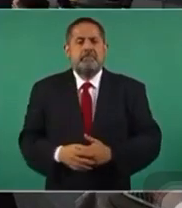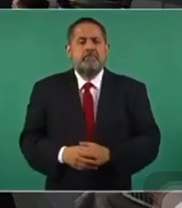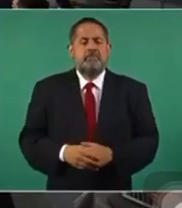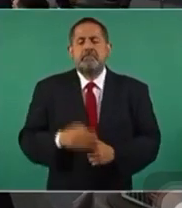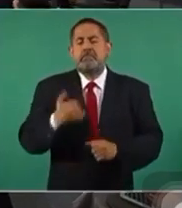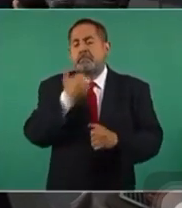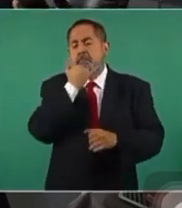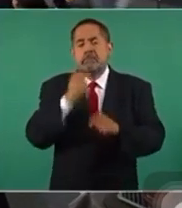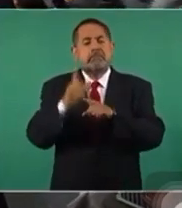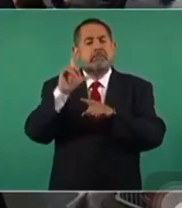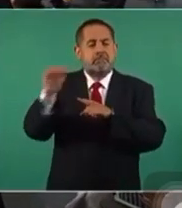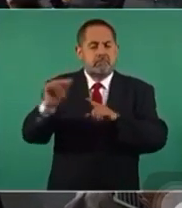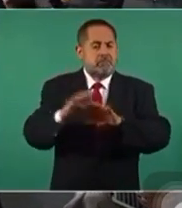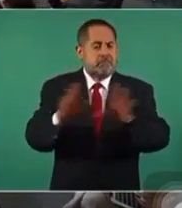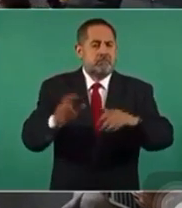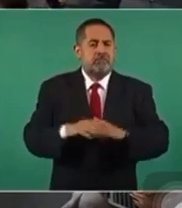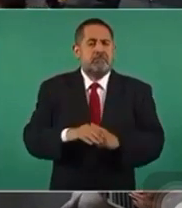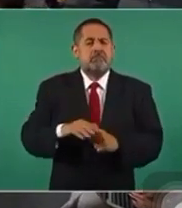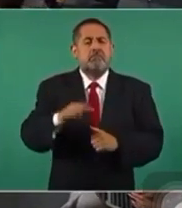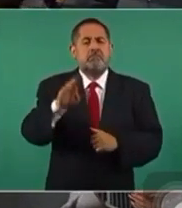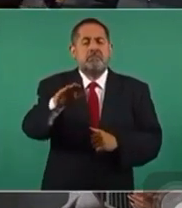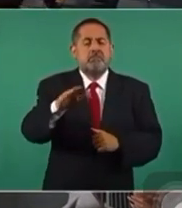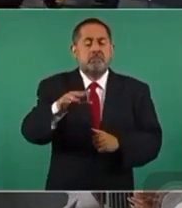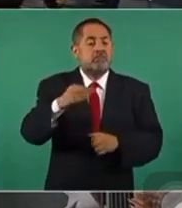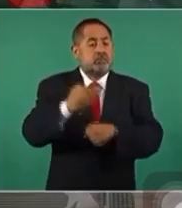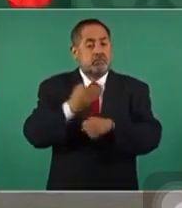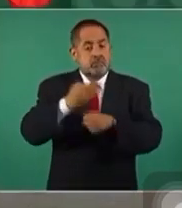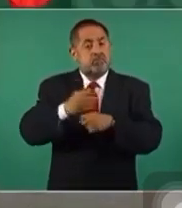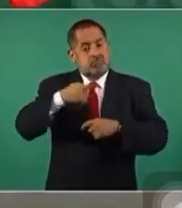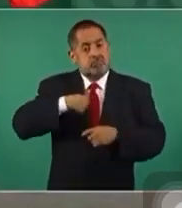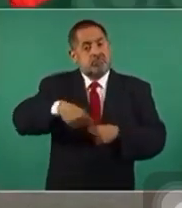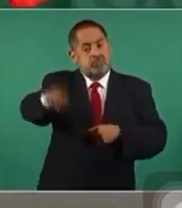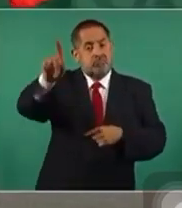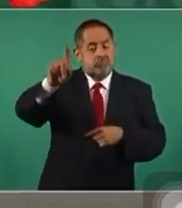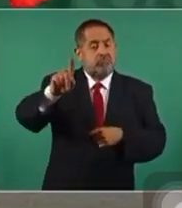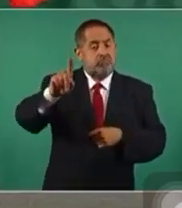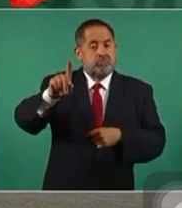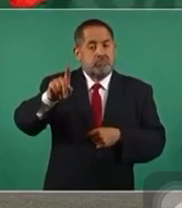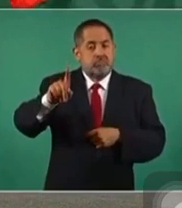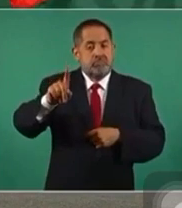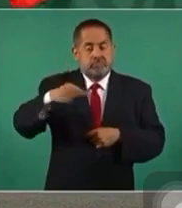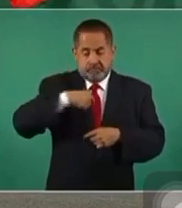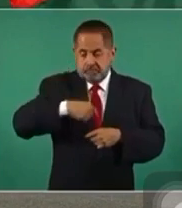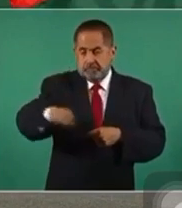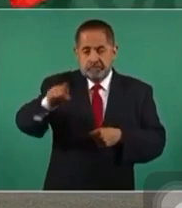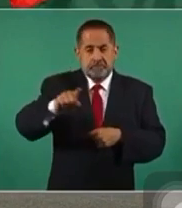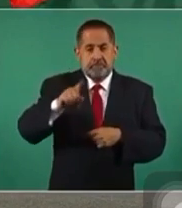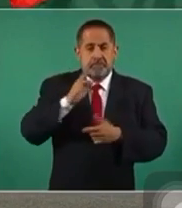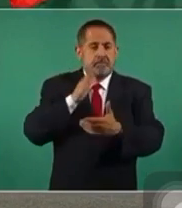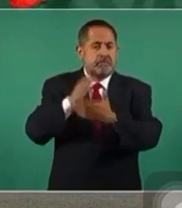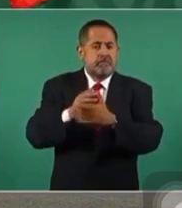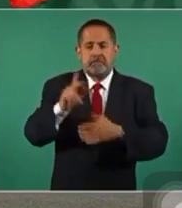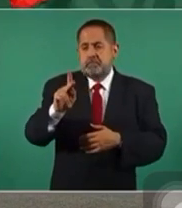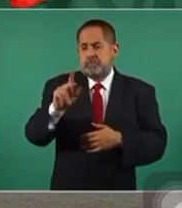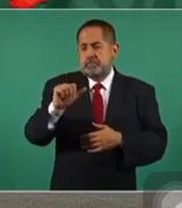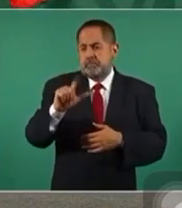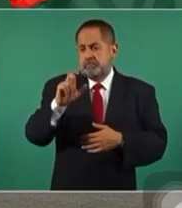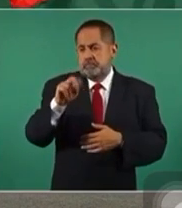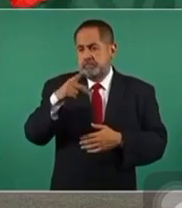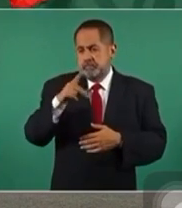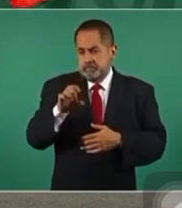Me tengo que ir, voy precisamente allá, sí, voy a Palenque,